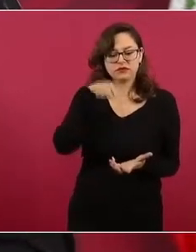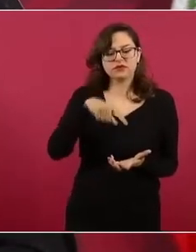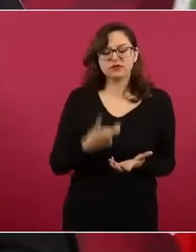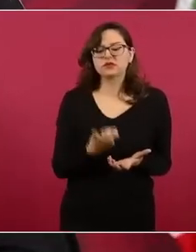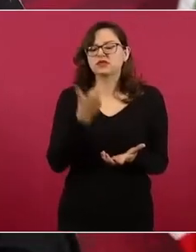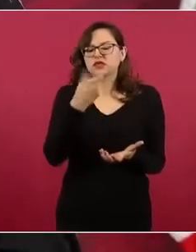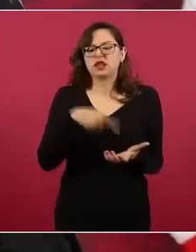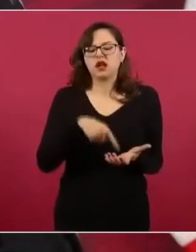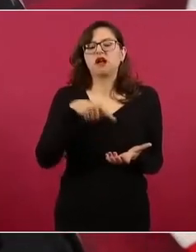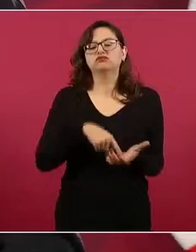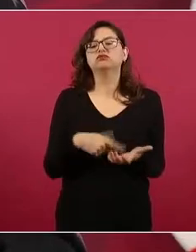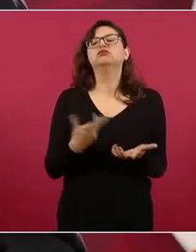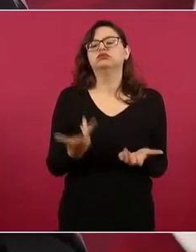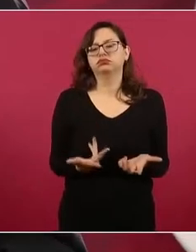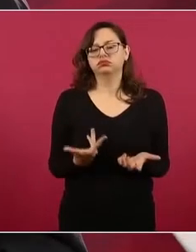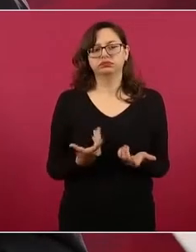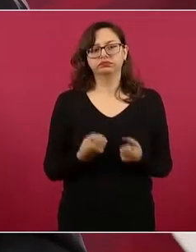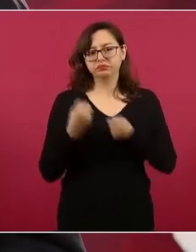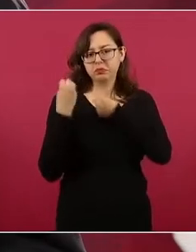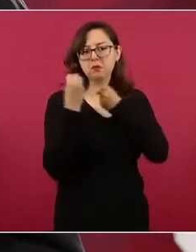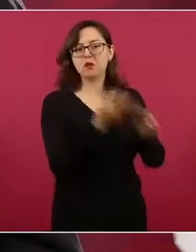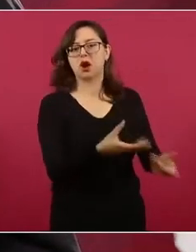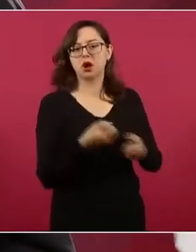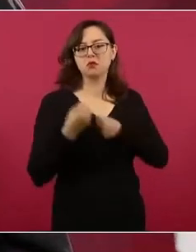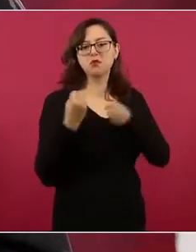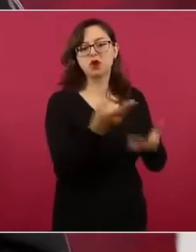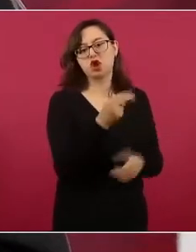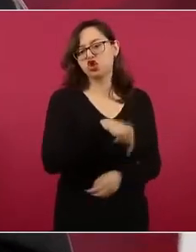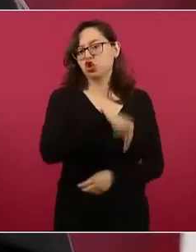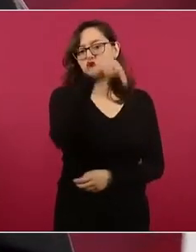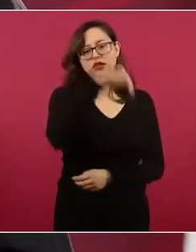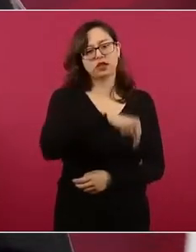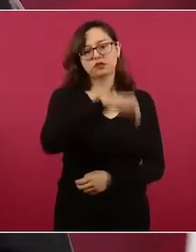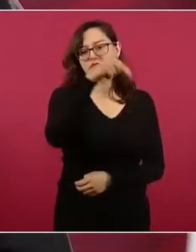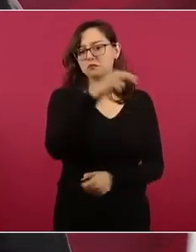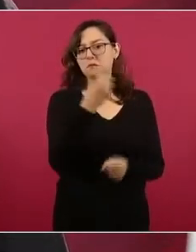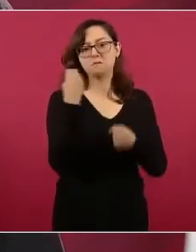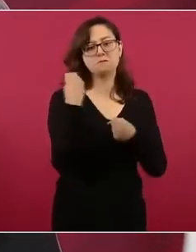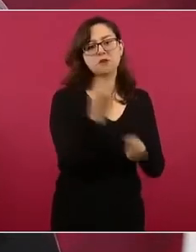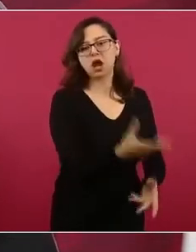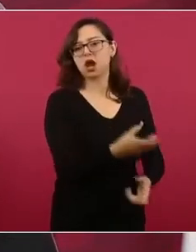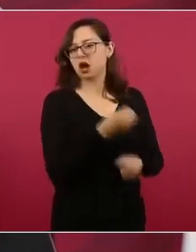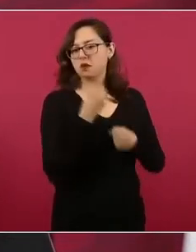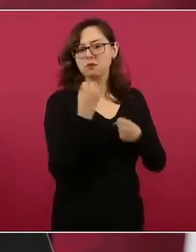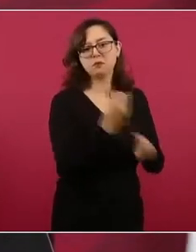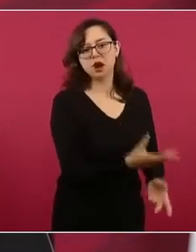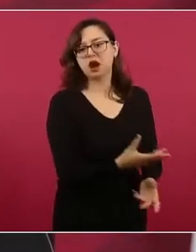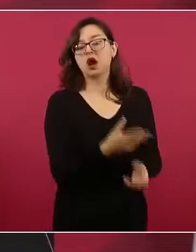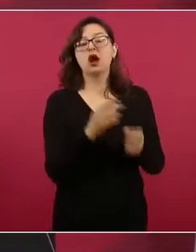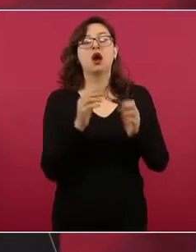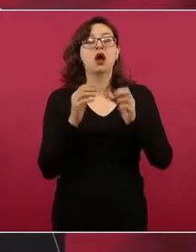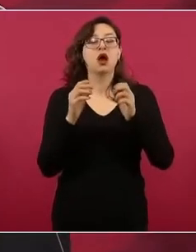o es poco el potencial petrolero,